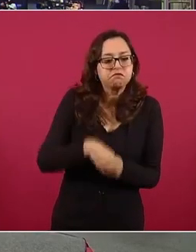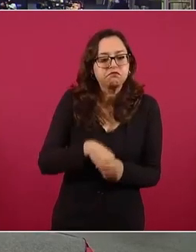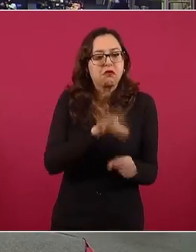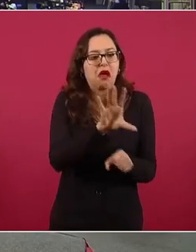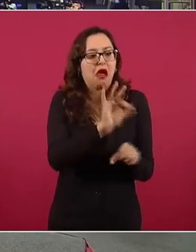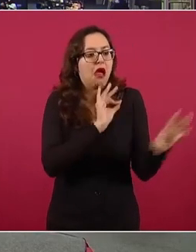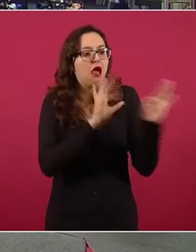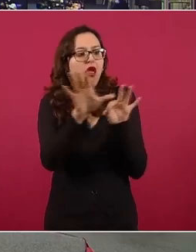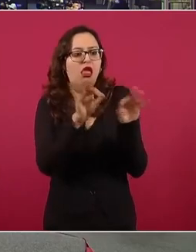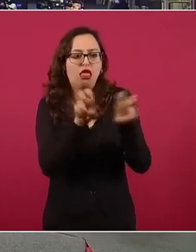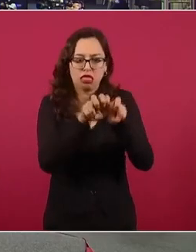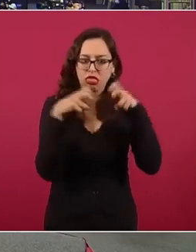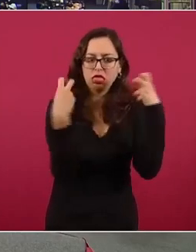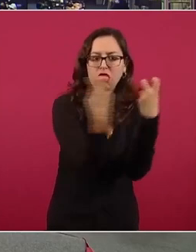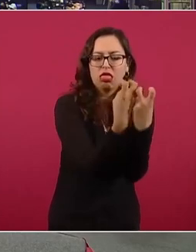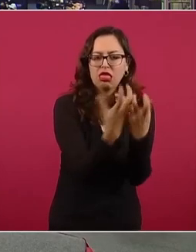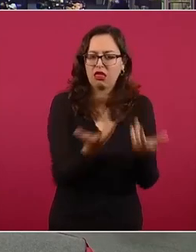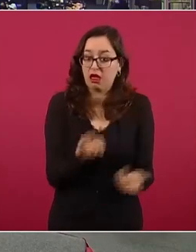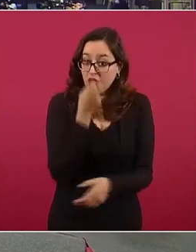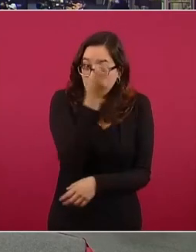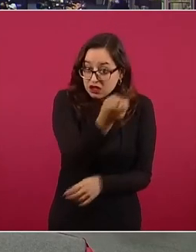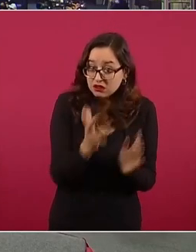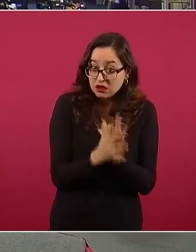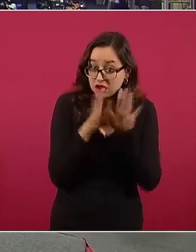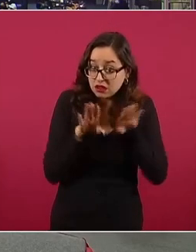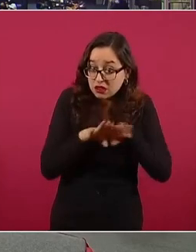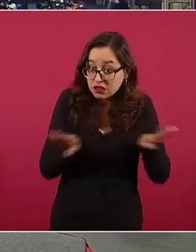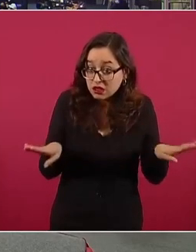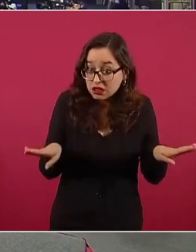consejeros. ¿Quién paga esta campaña?